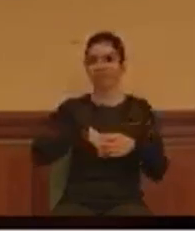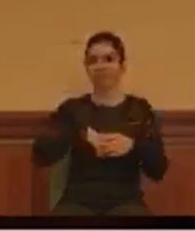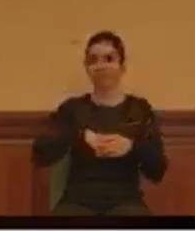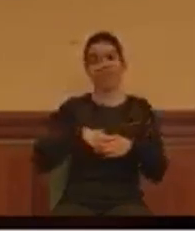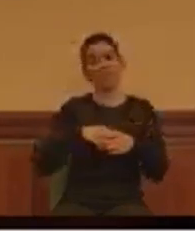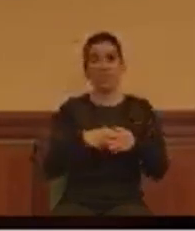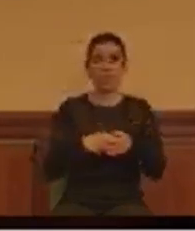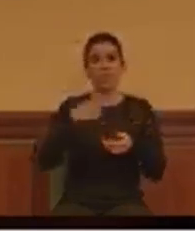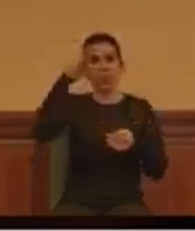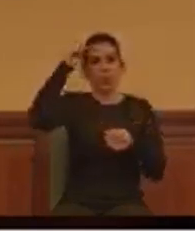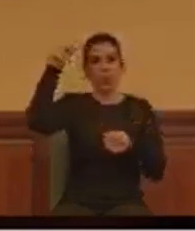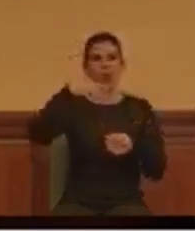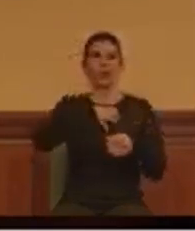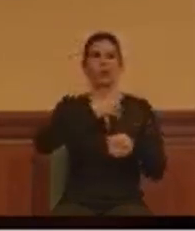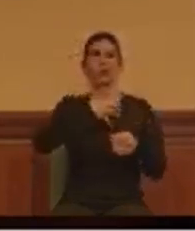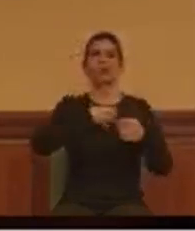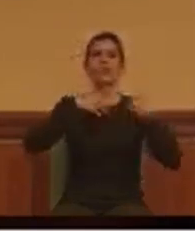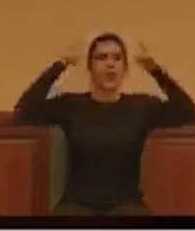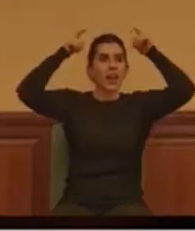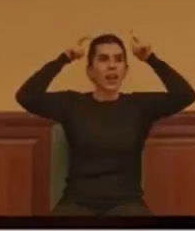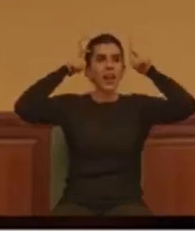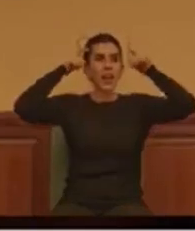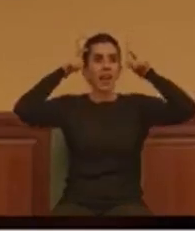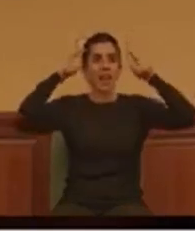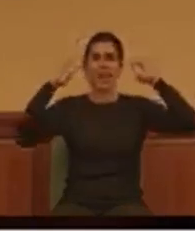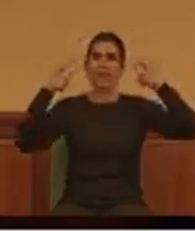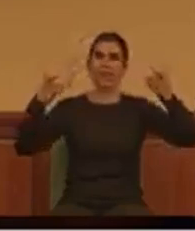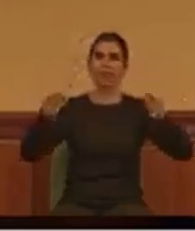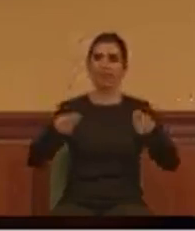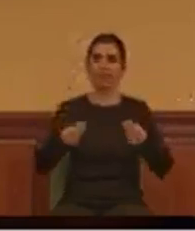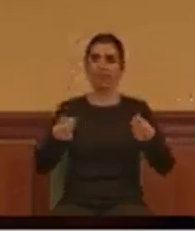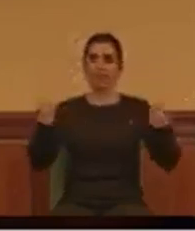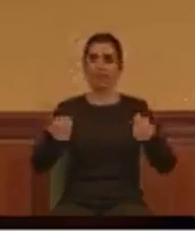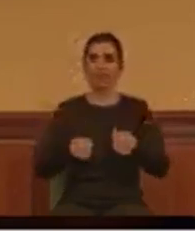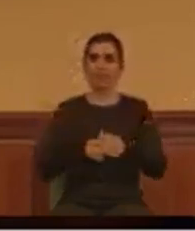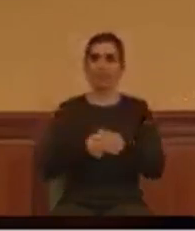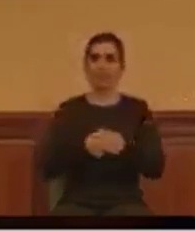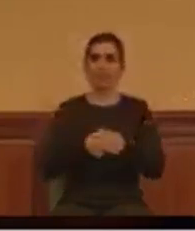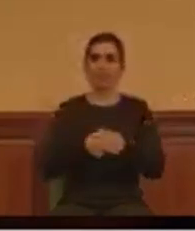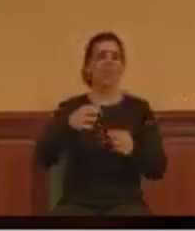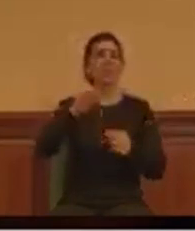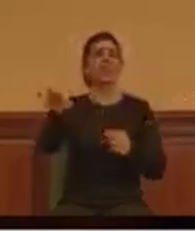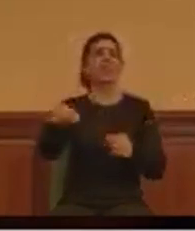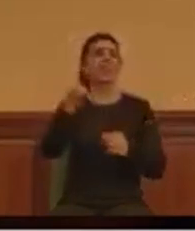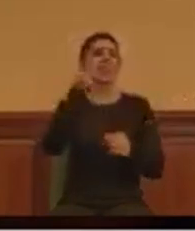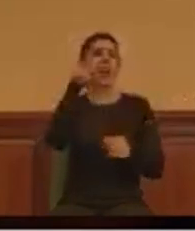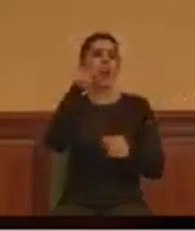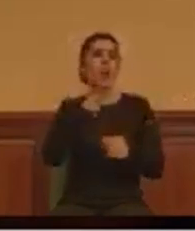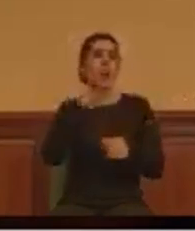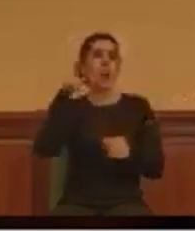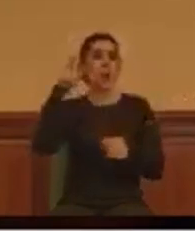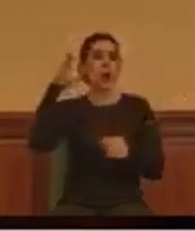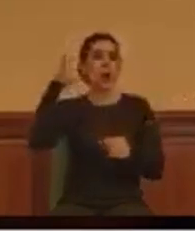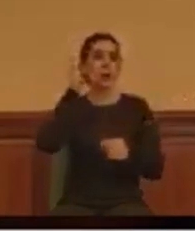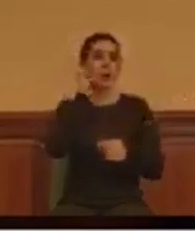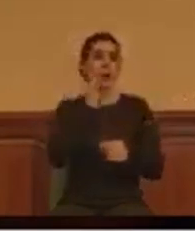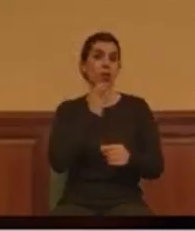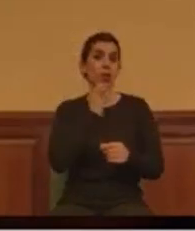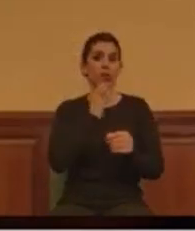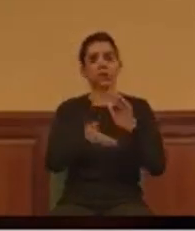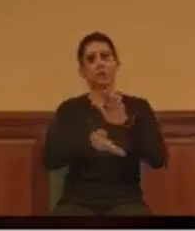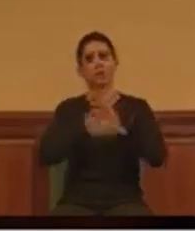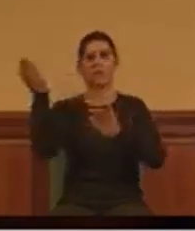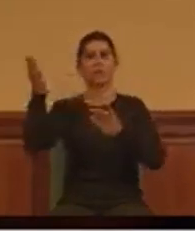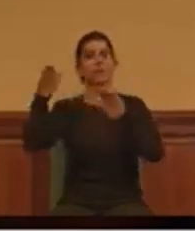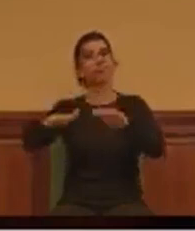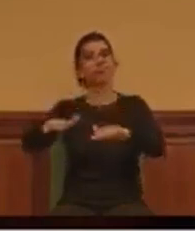a cuerpo, valga la redundancia, en una isla de lujo, en Emiratos Árabes, que no es precisamente un Estado